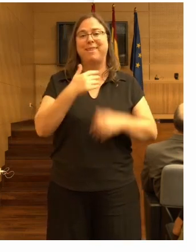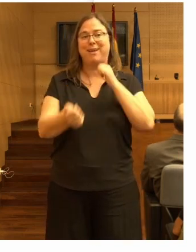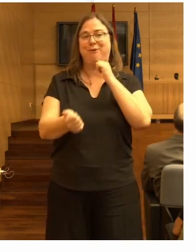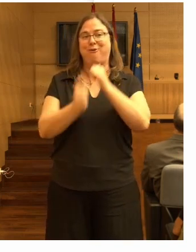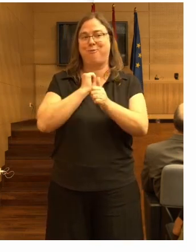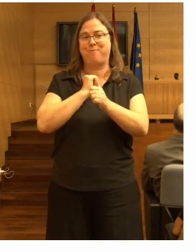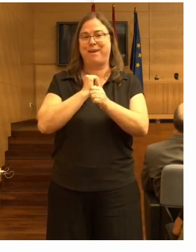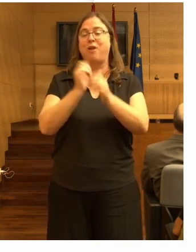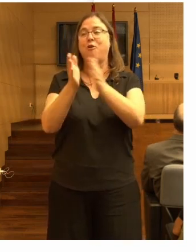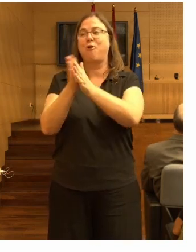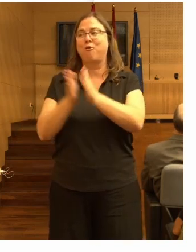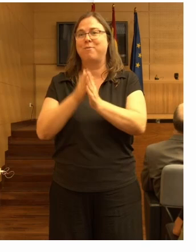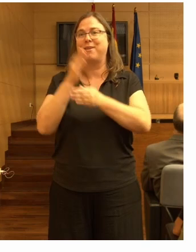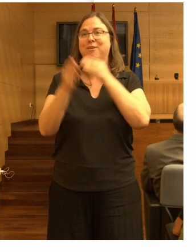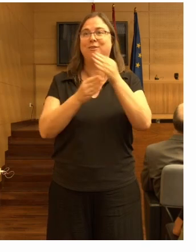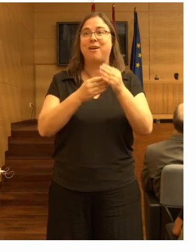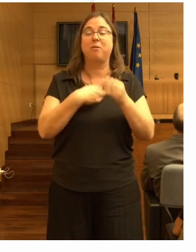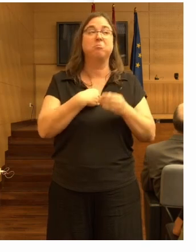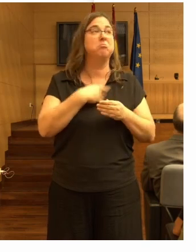compañeros.